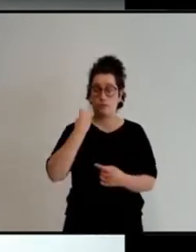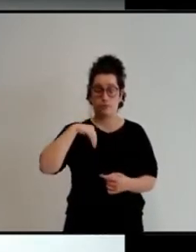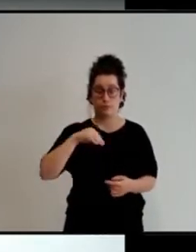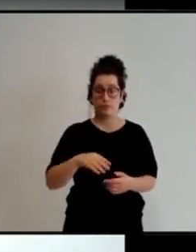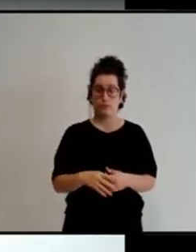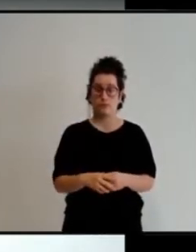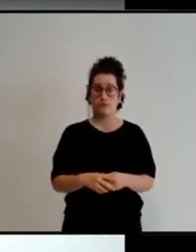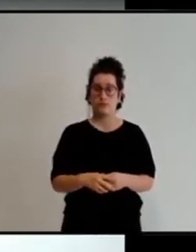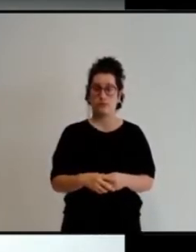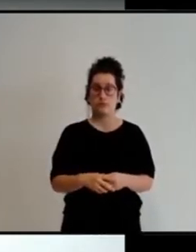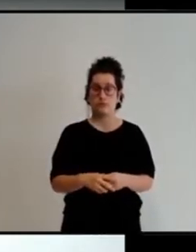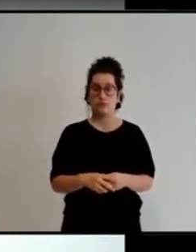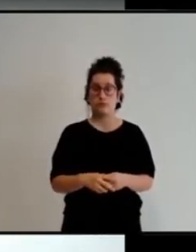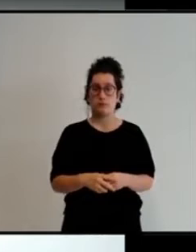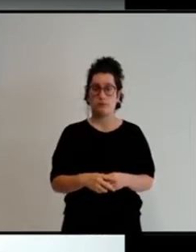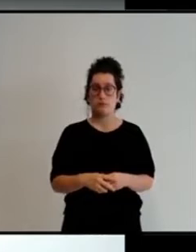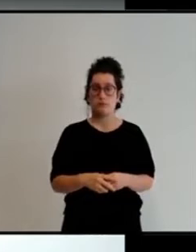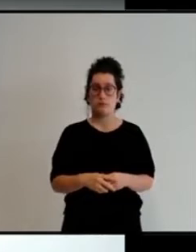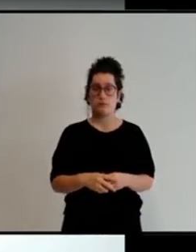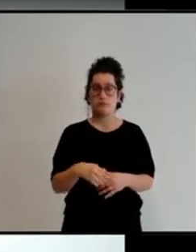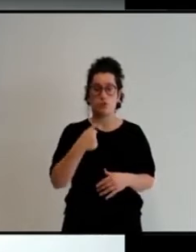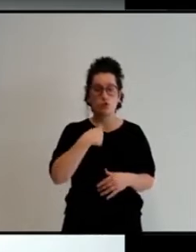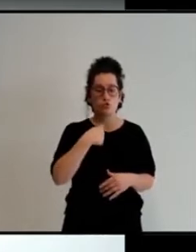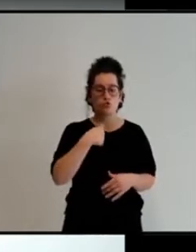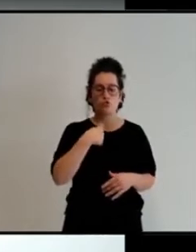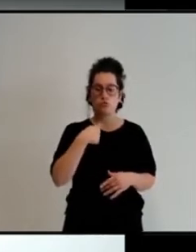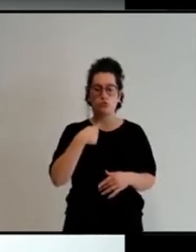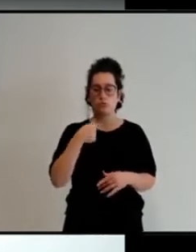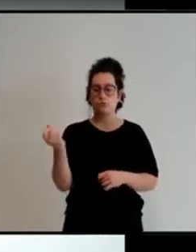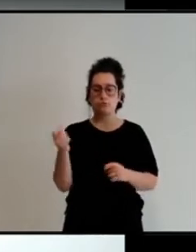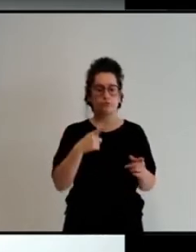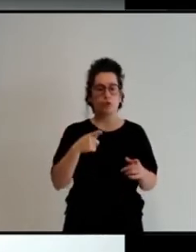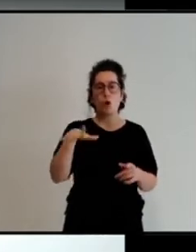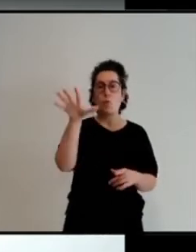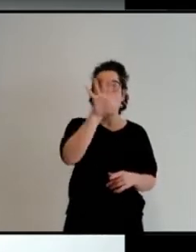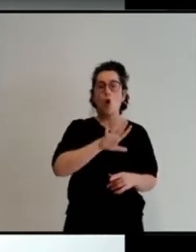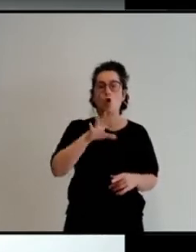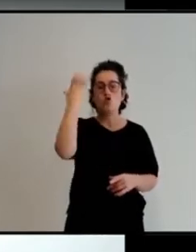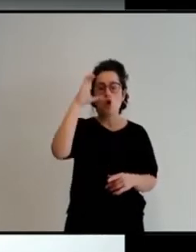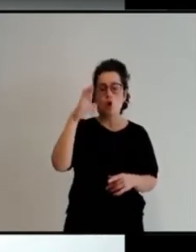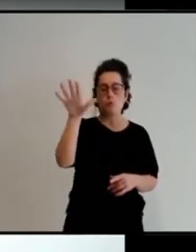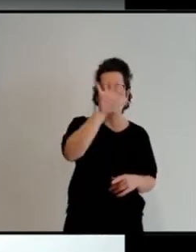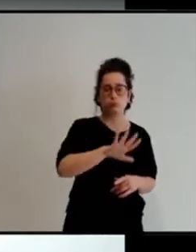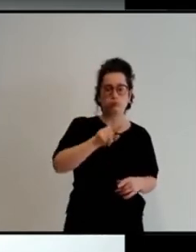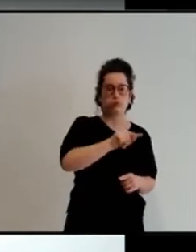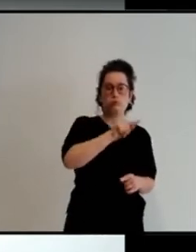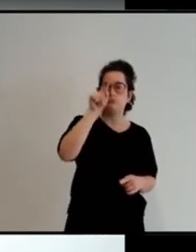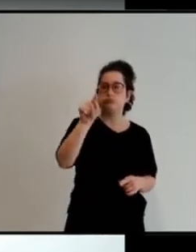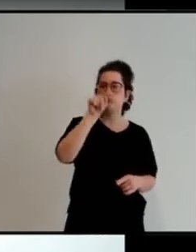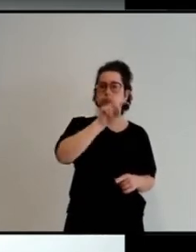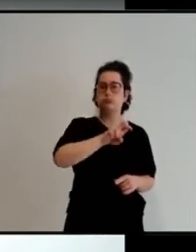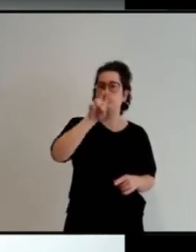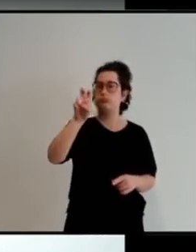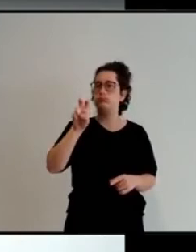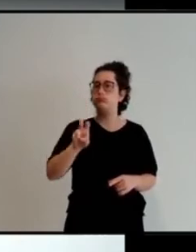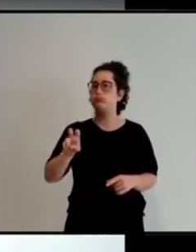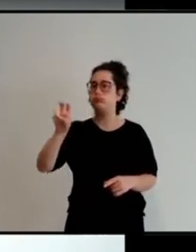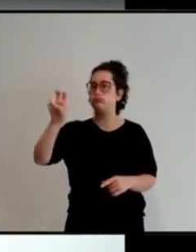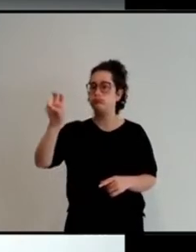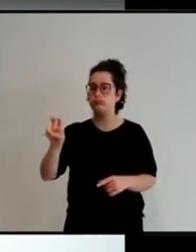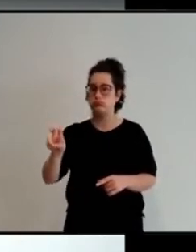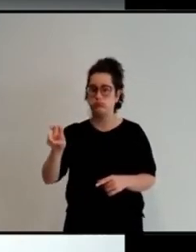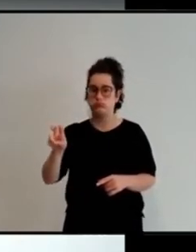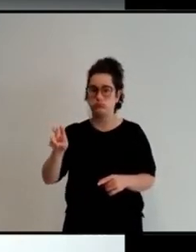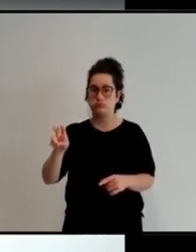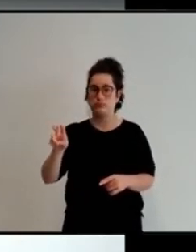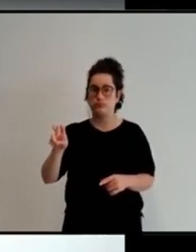me pasé desplazándome por mucho tiempo por todo el territorio nacional, llevándome por delante a mi familia, que son